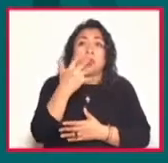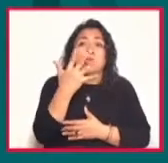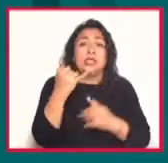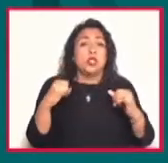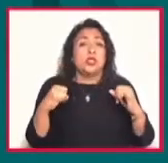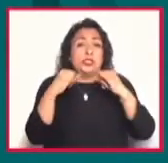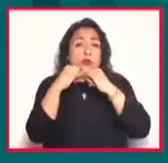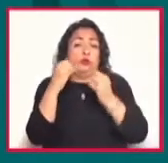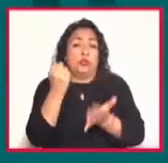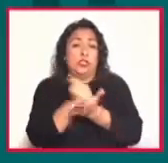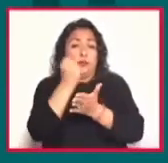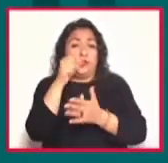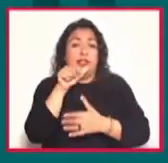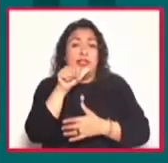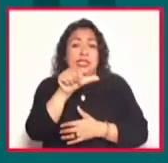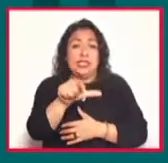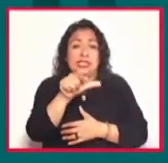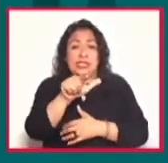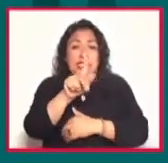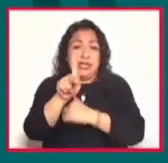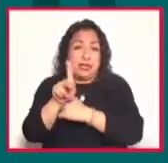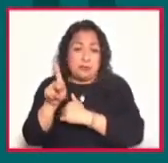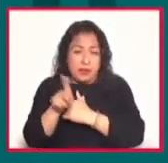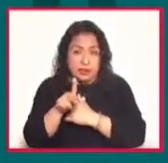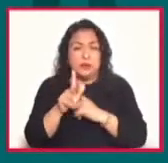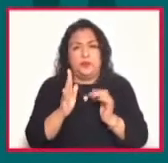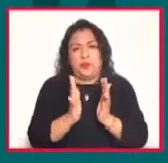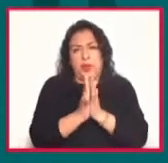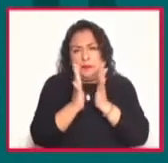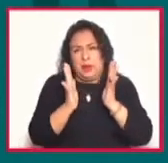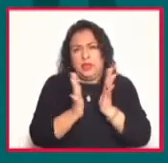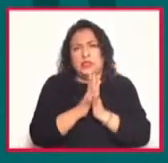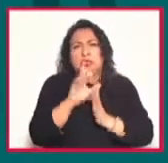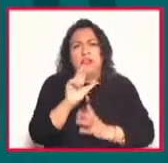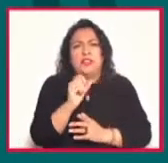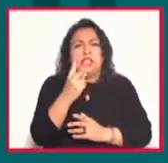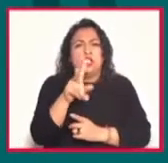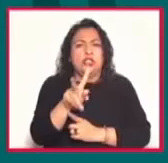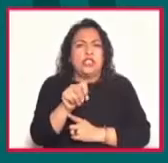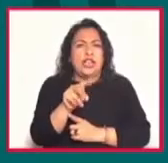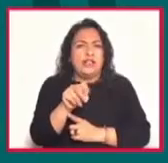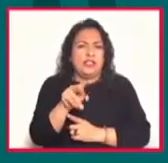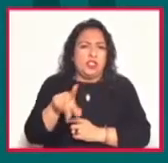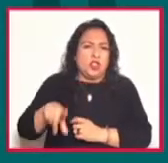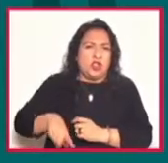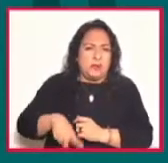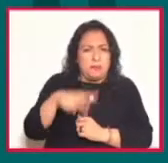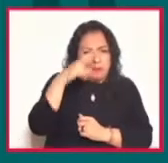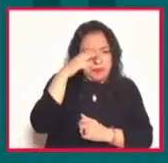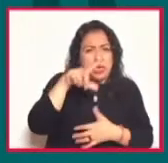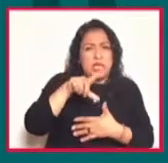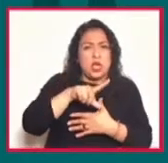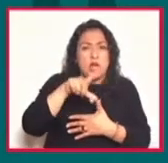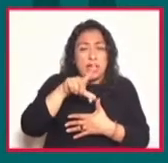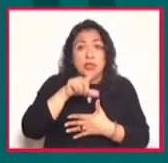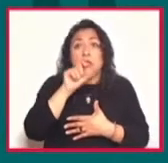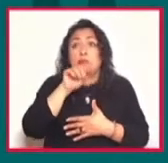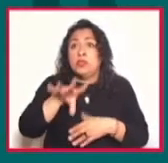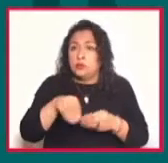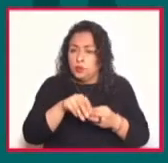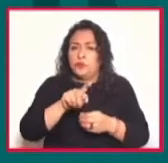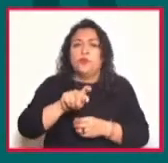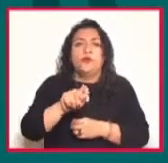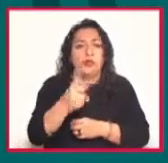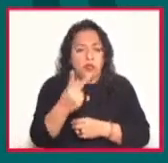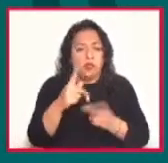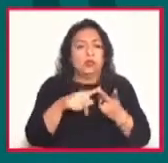editoriales de diecisiete países. La participación de veintidós televisoras públicas de México y América Latina, incluidas Canal veintidós